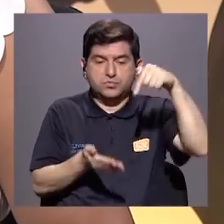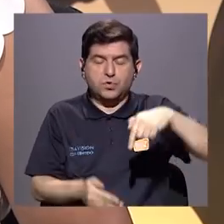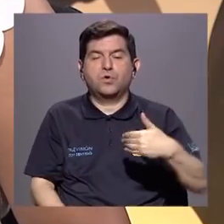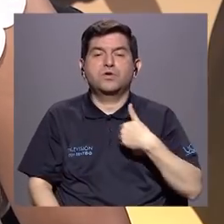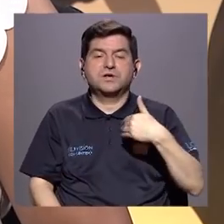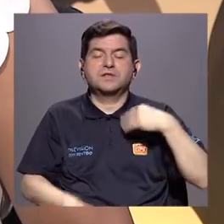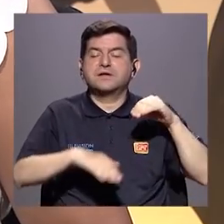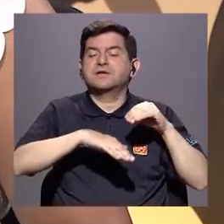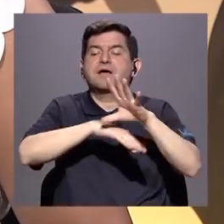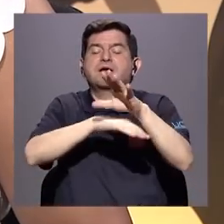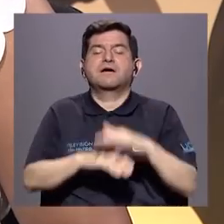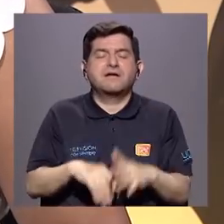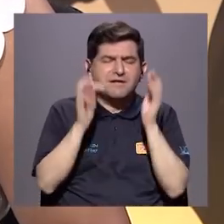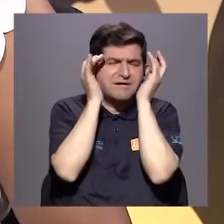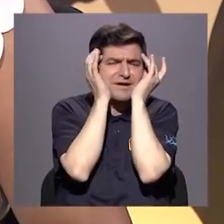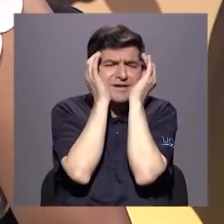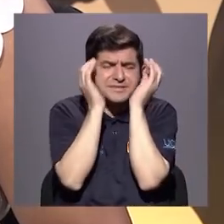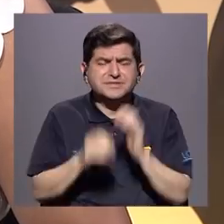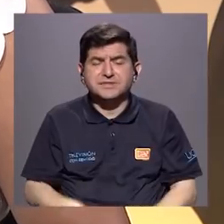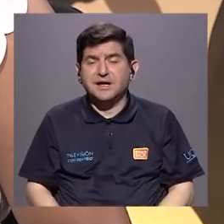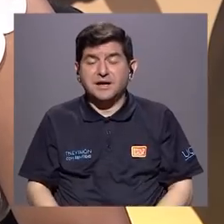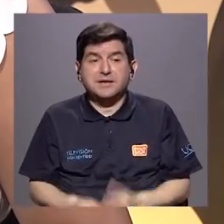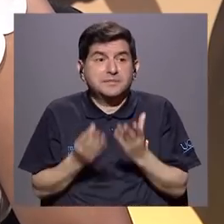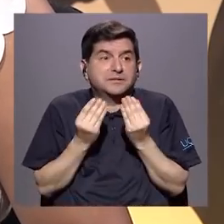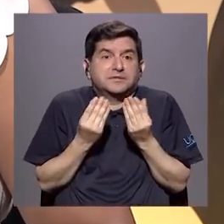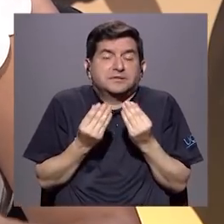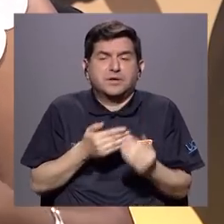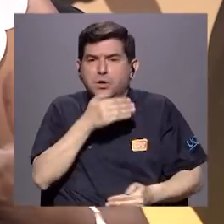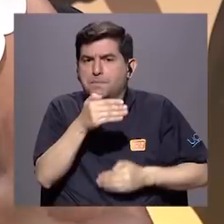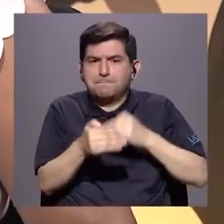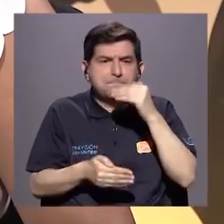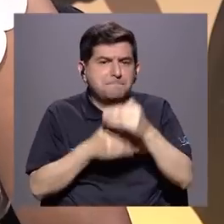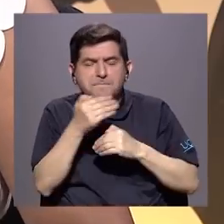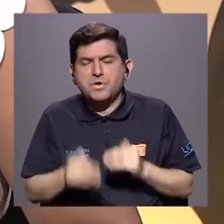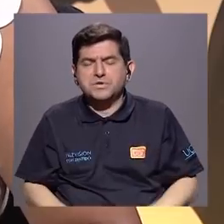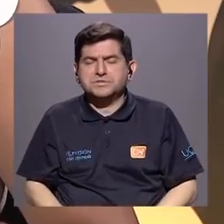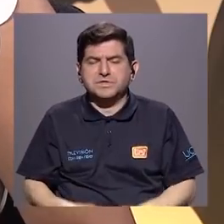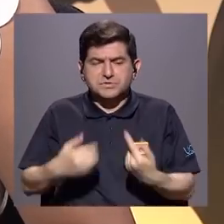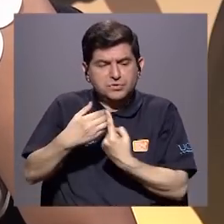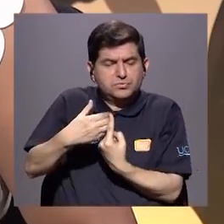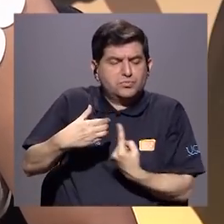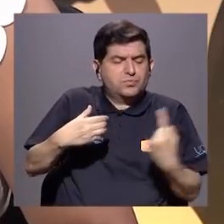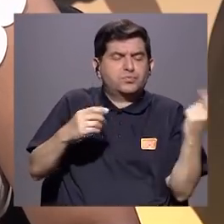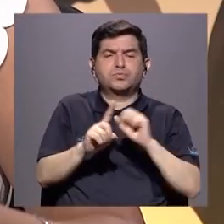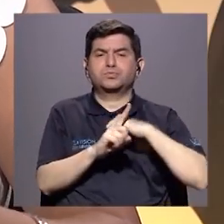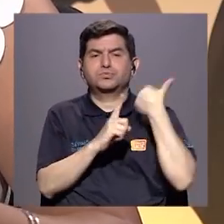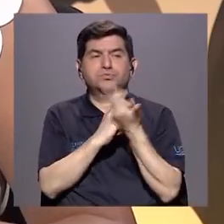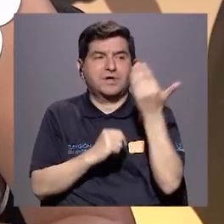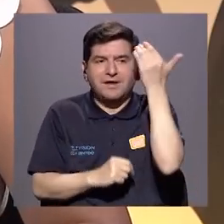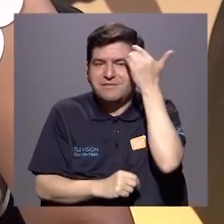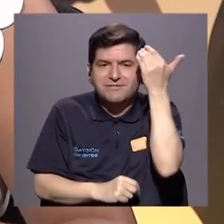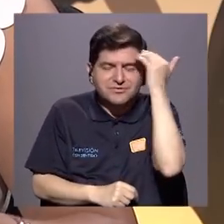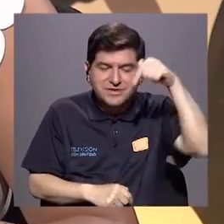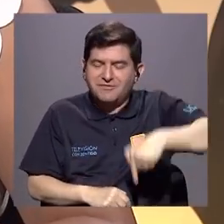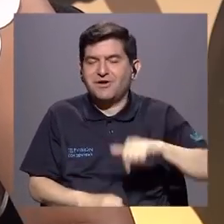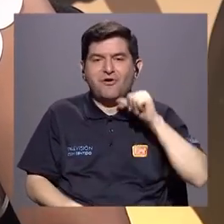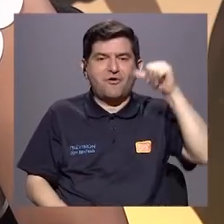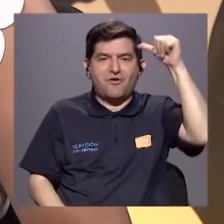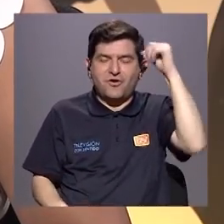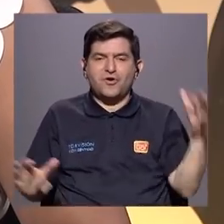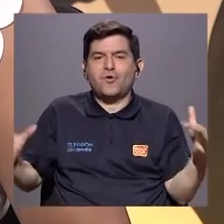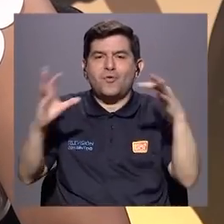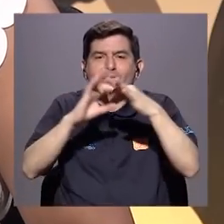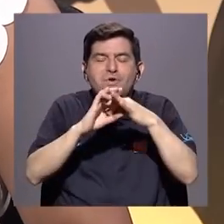las secuelas, desde ansiedad, desde crisis de pánico, desde procesos de aislamiento social porque no saben, no saben hoy adultos cómo